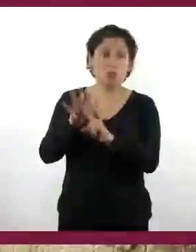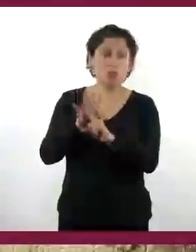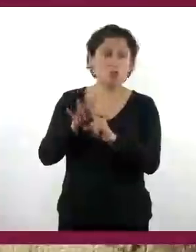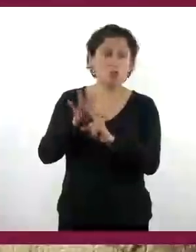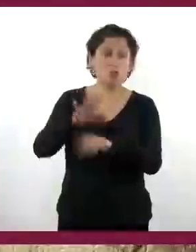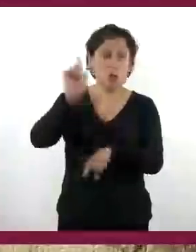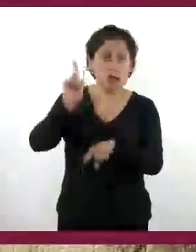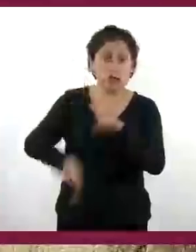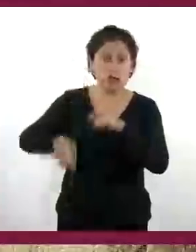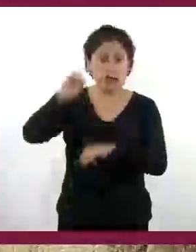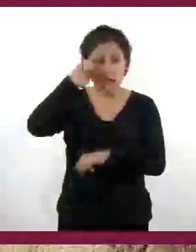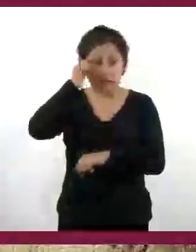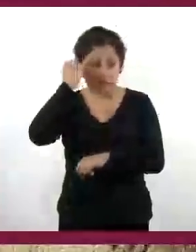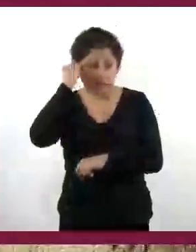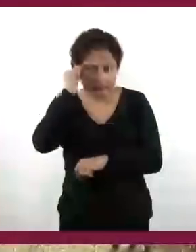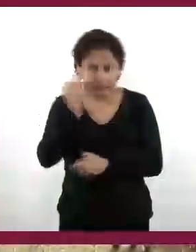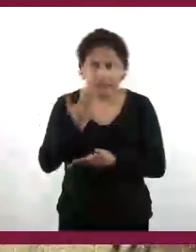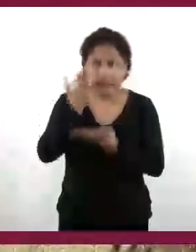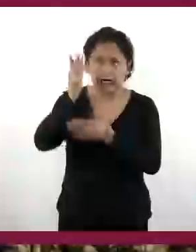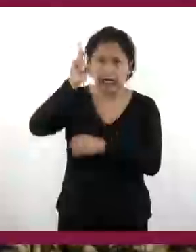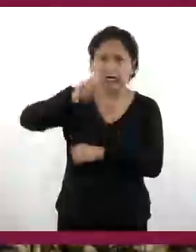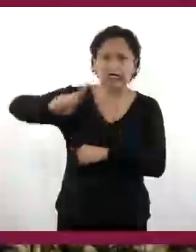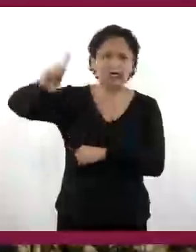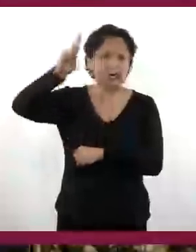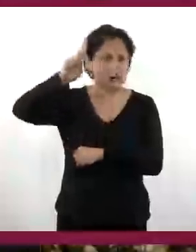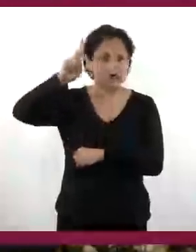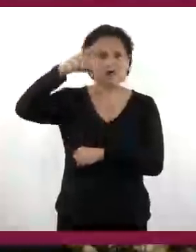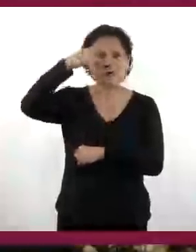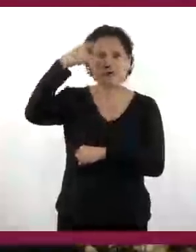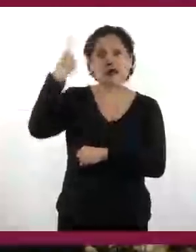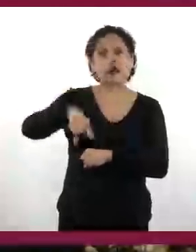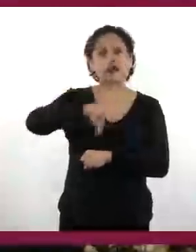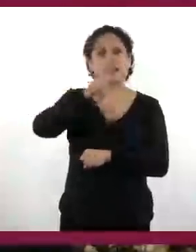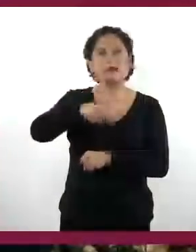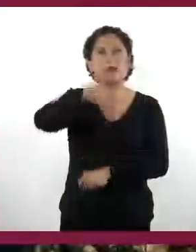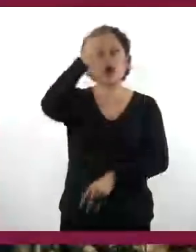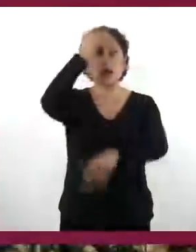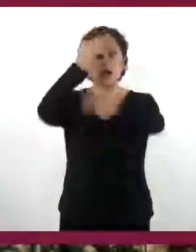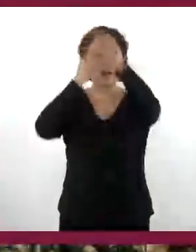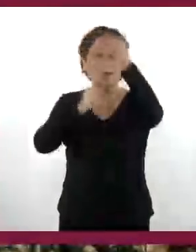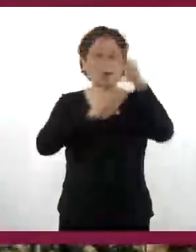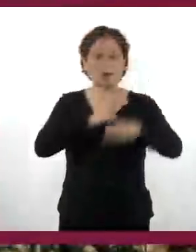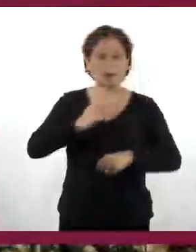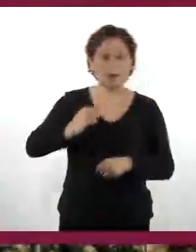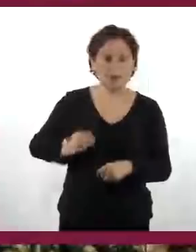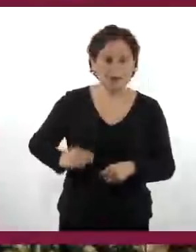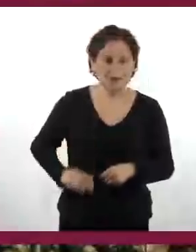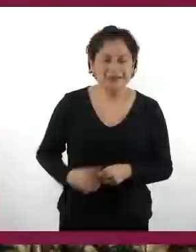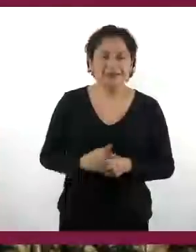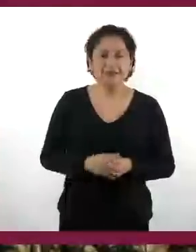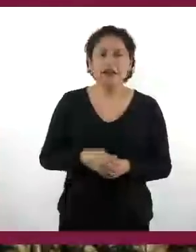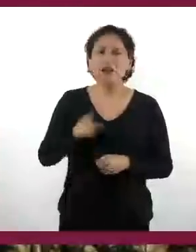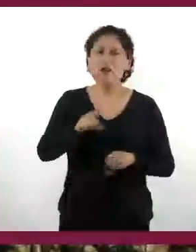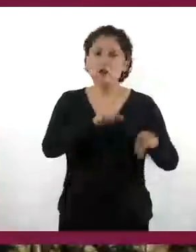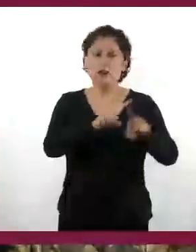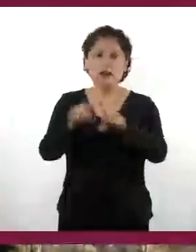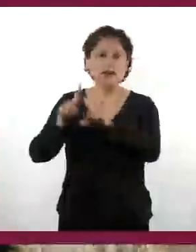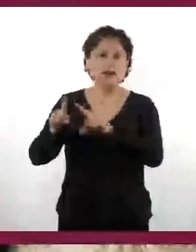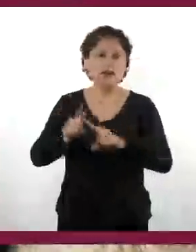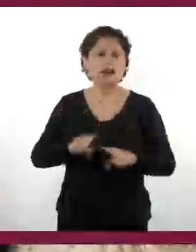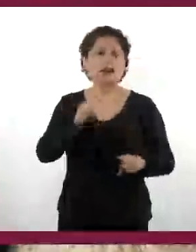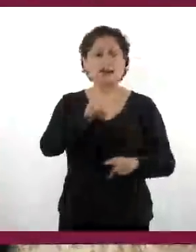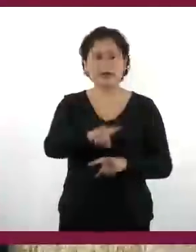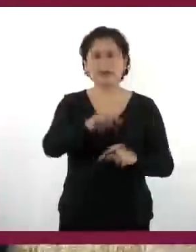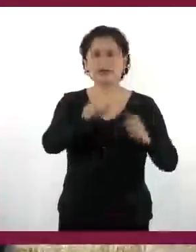indígenas para imponer la fe cristiana. De esta labor se encargaron los primeros frailes de las diversas órdenes religiosas,